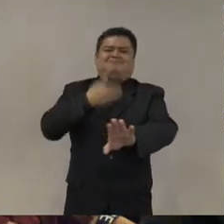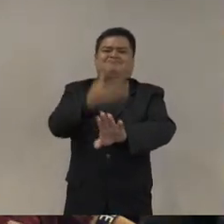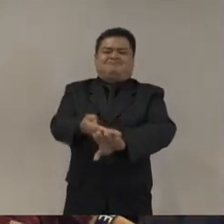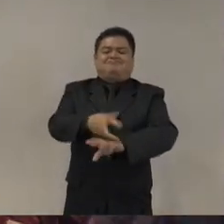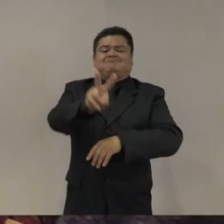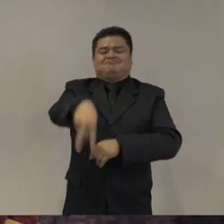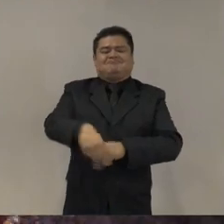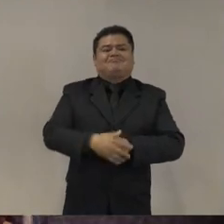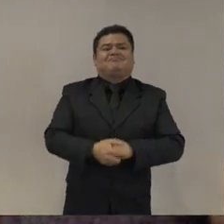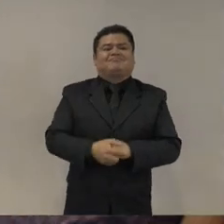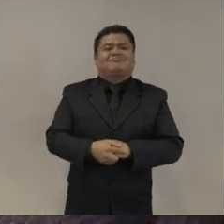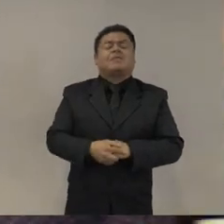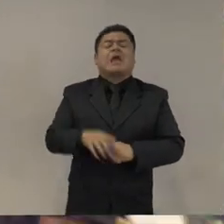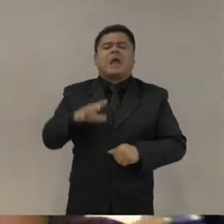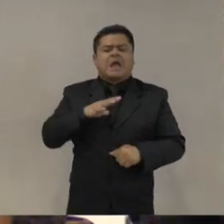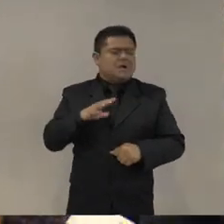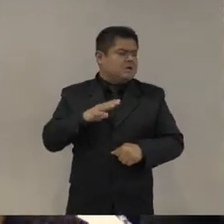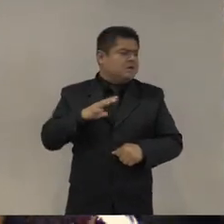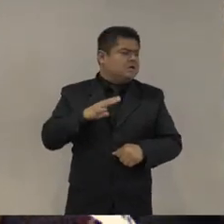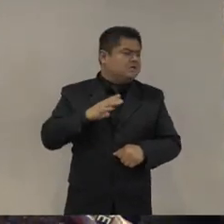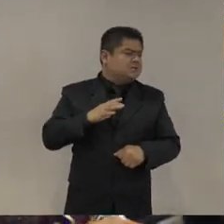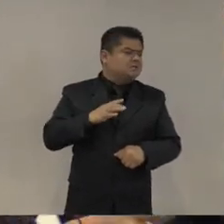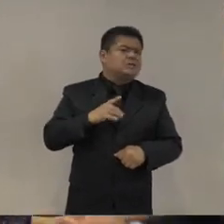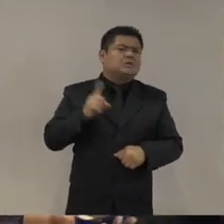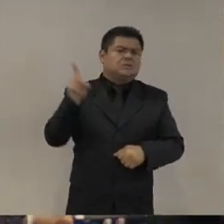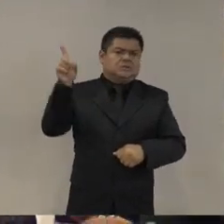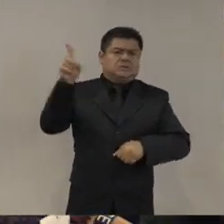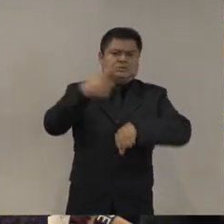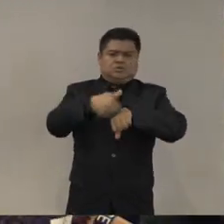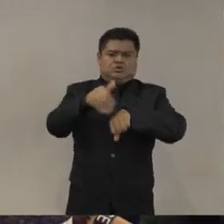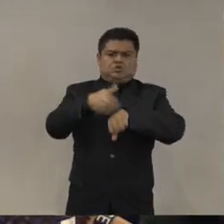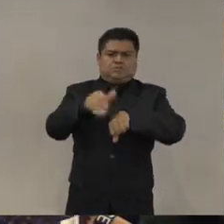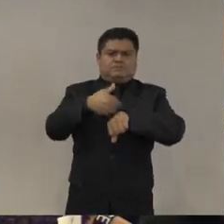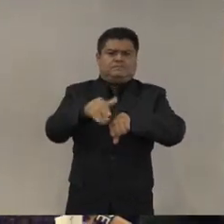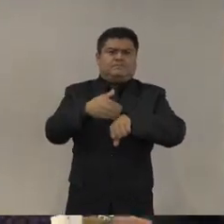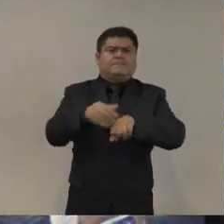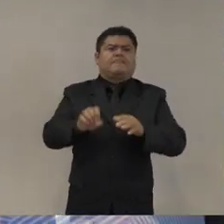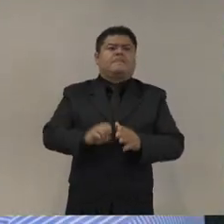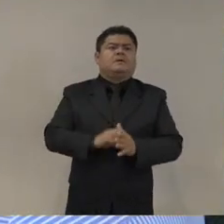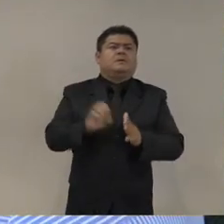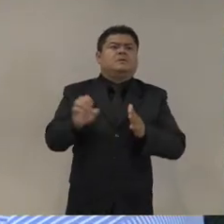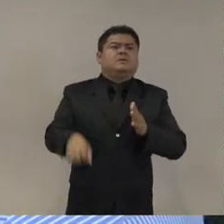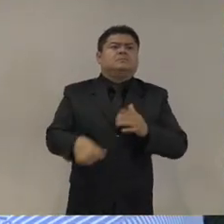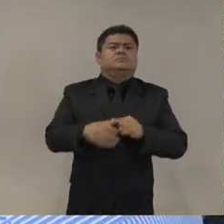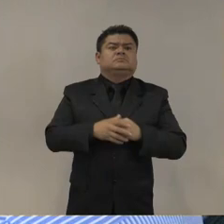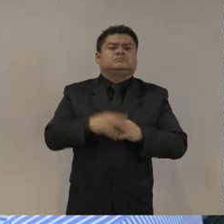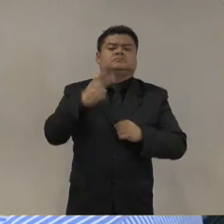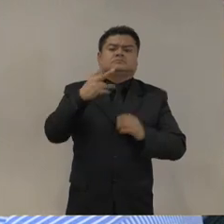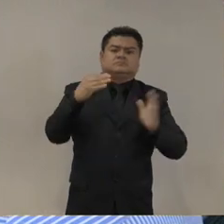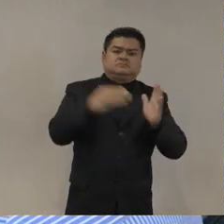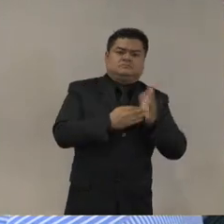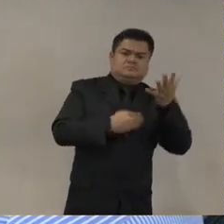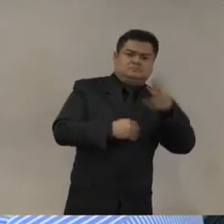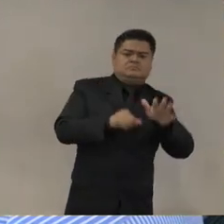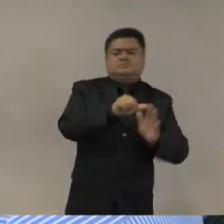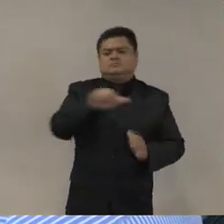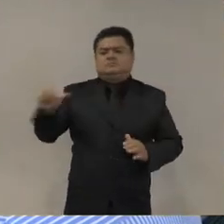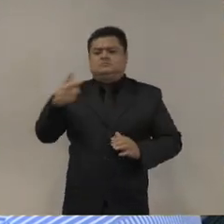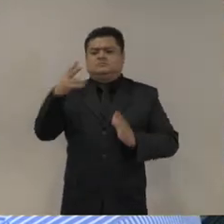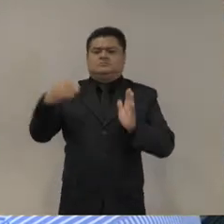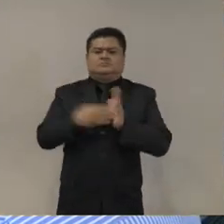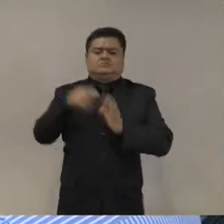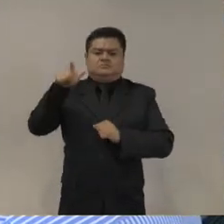Y nosotros tenemos aquí cifras, las del ENVIPE. De 2010 a 2017,